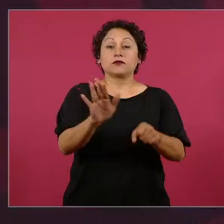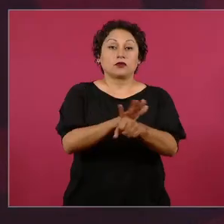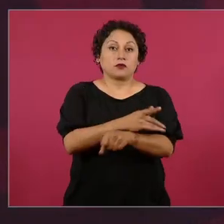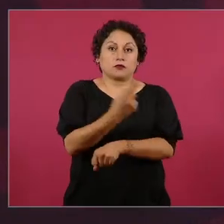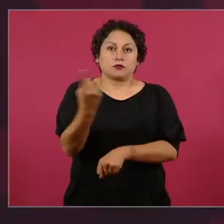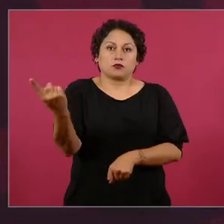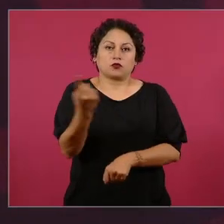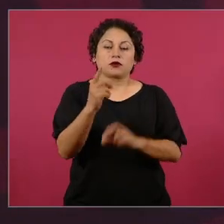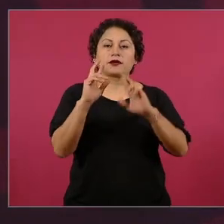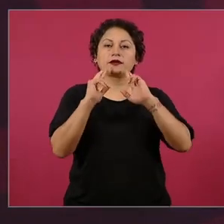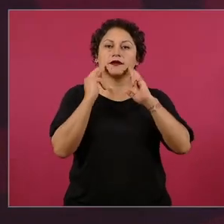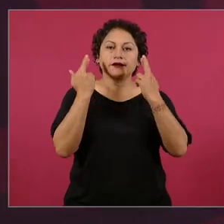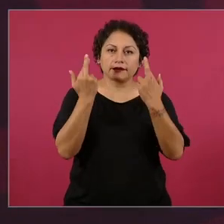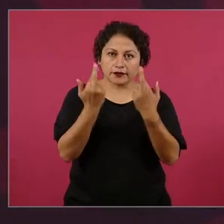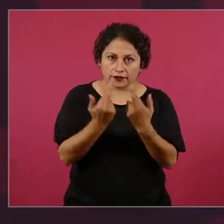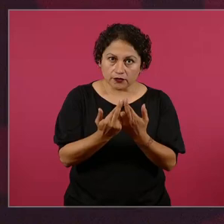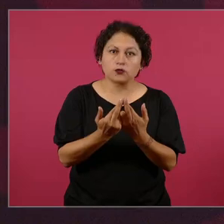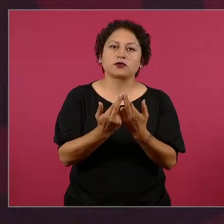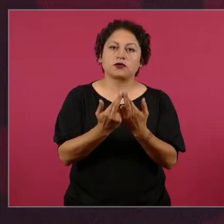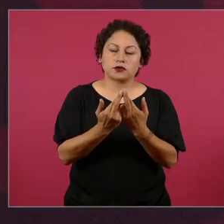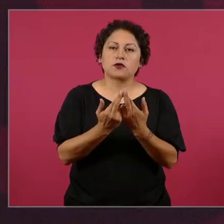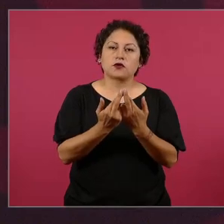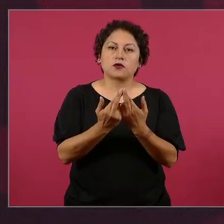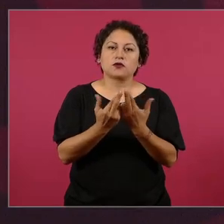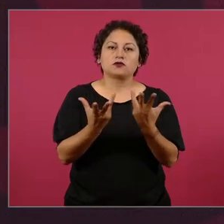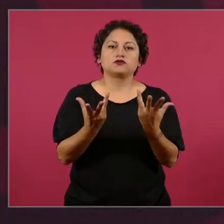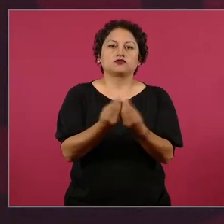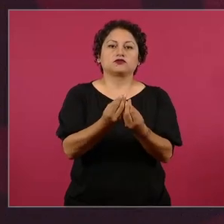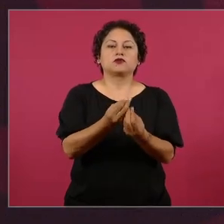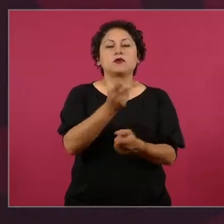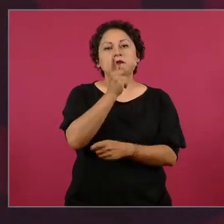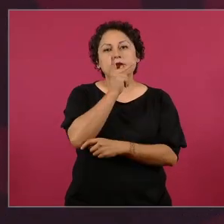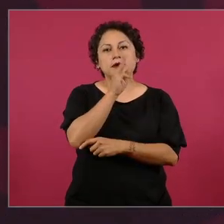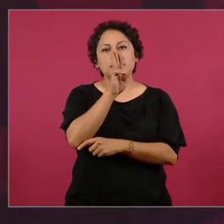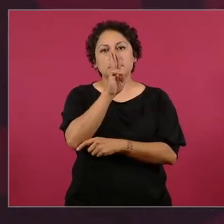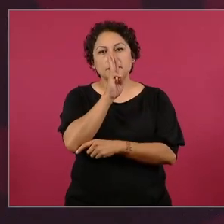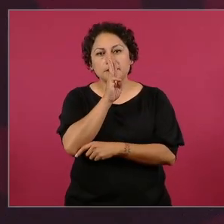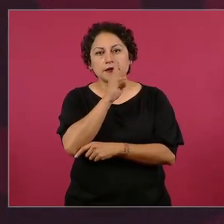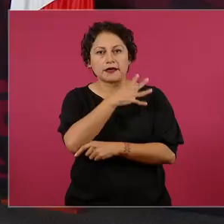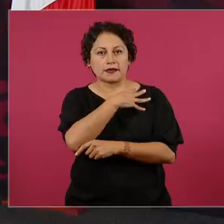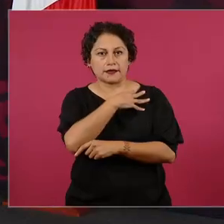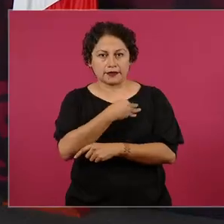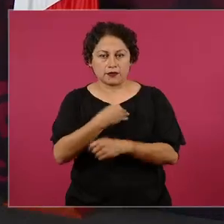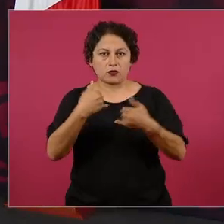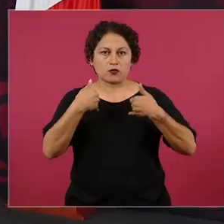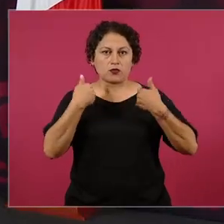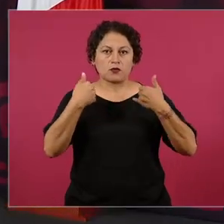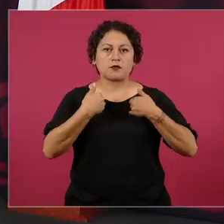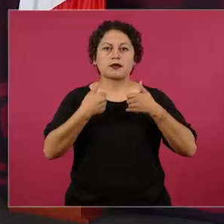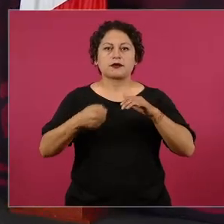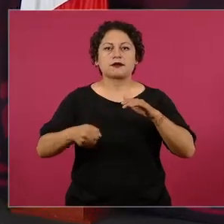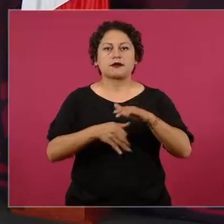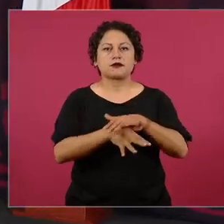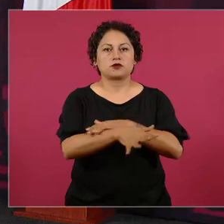reunión con los papás las mamás de Ayotzinapa en la mañana